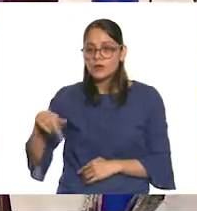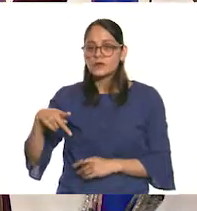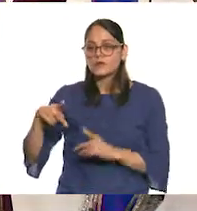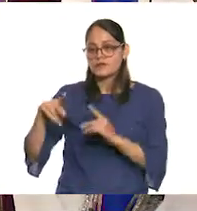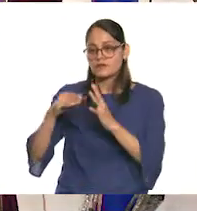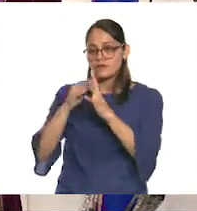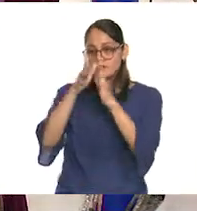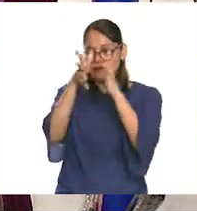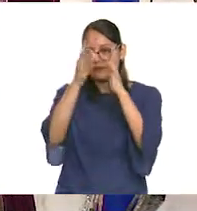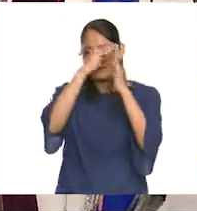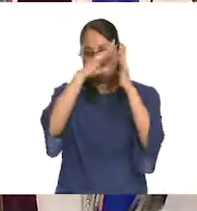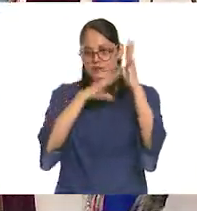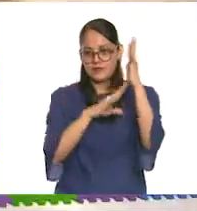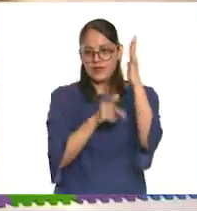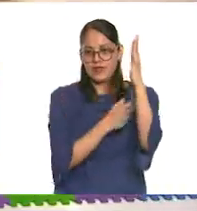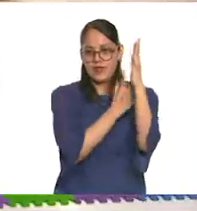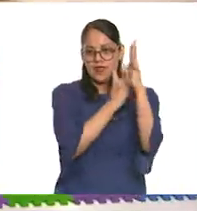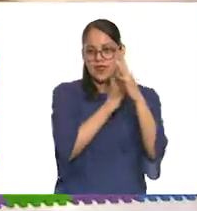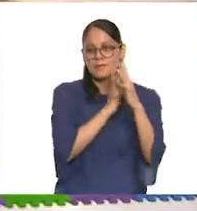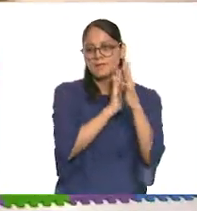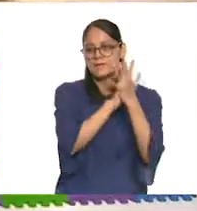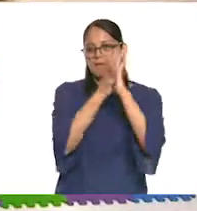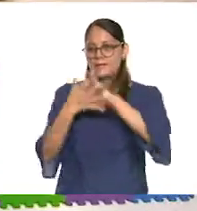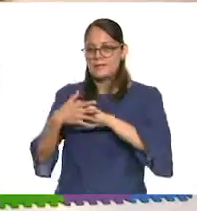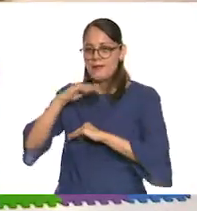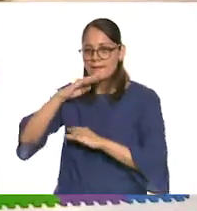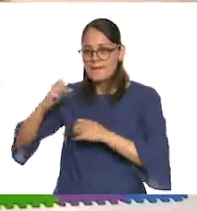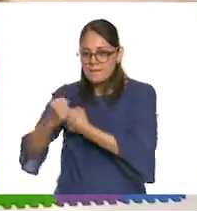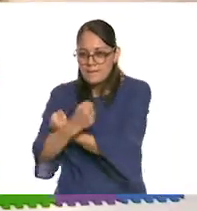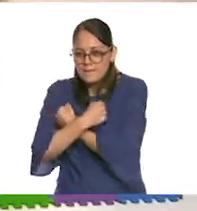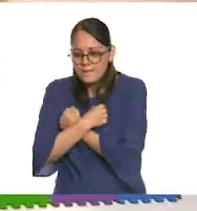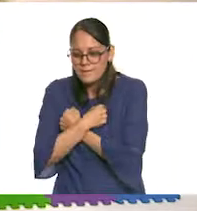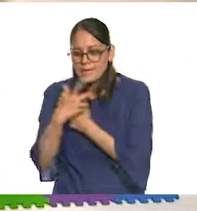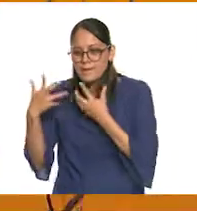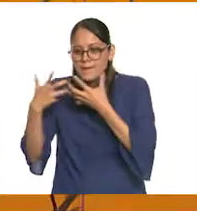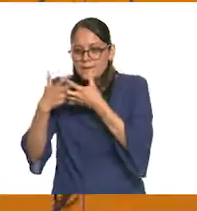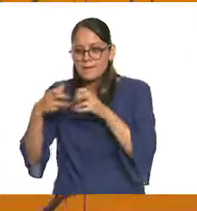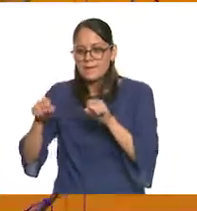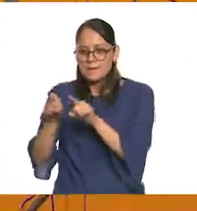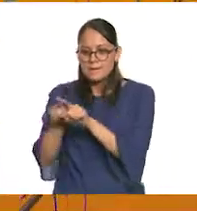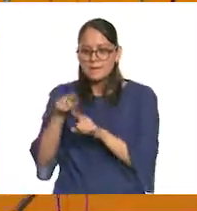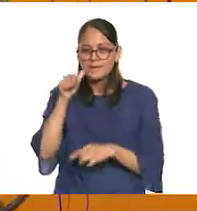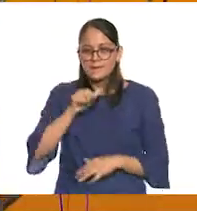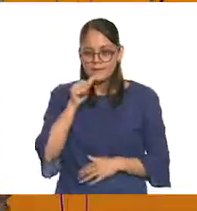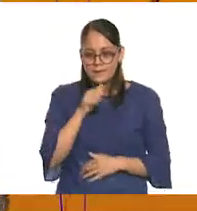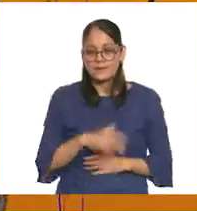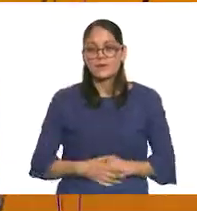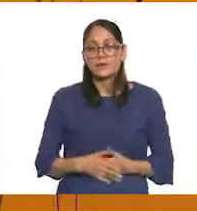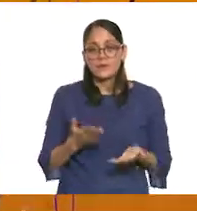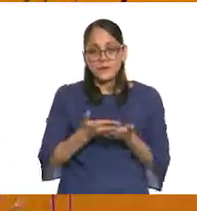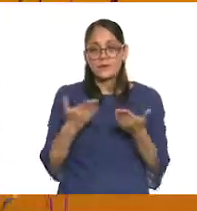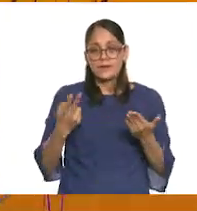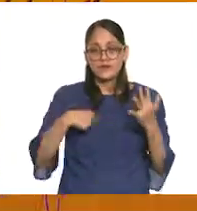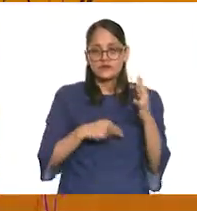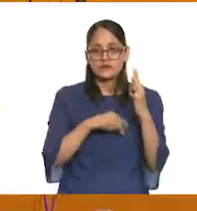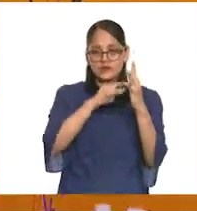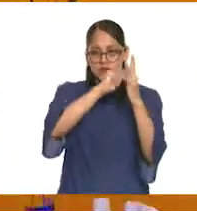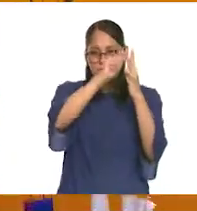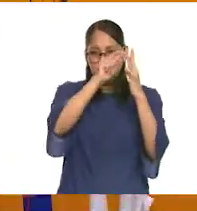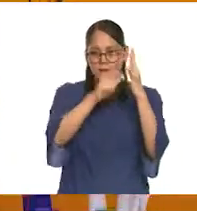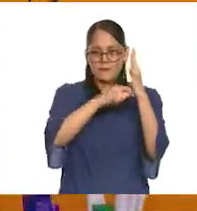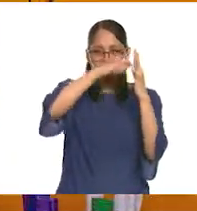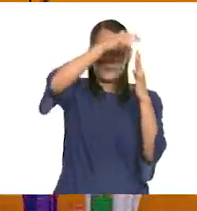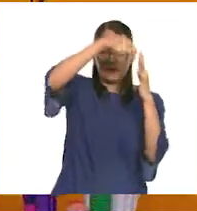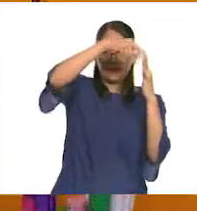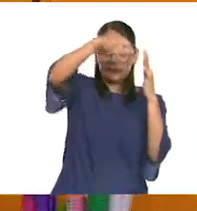ramas y a los brazos de nuestras mamás de una u otra manera. Exactamente. Entonces vamos a ir amarrando todos estos